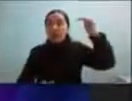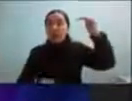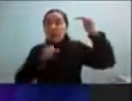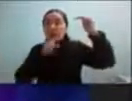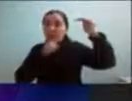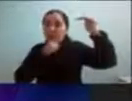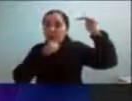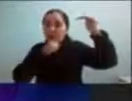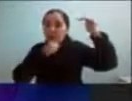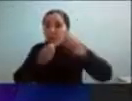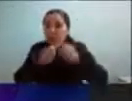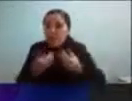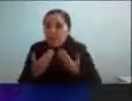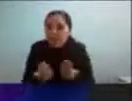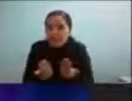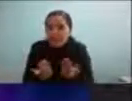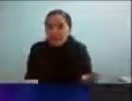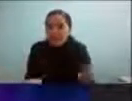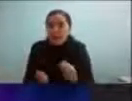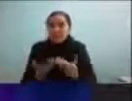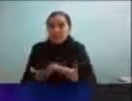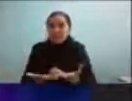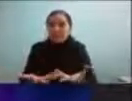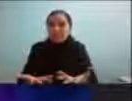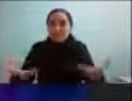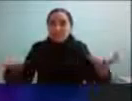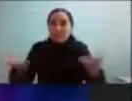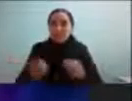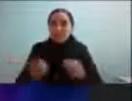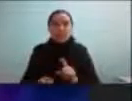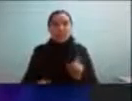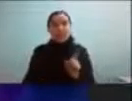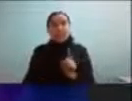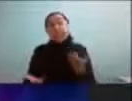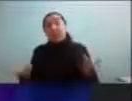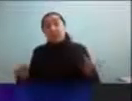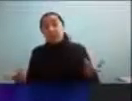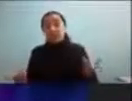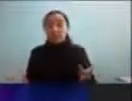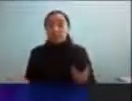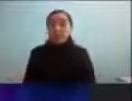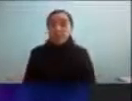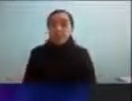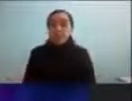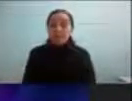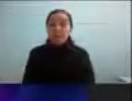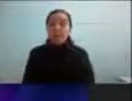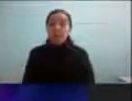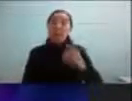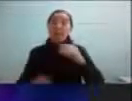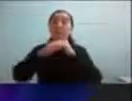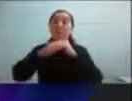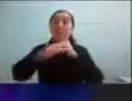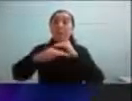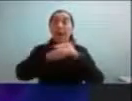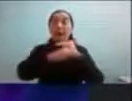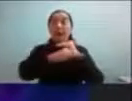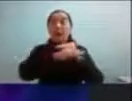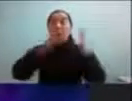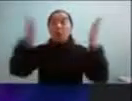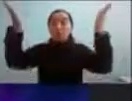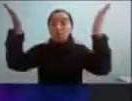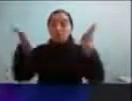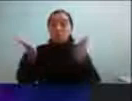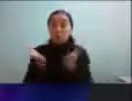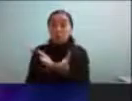más grande es una persona más adulta menos cosas hay tendríamos que tratar de que sea lo más parejo posible y un embudo y